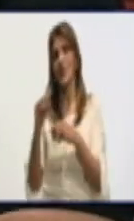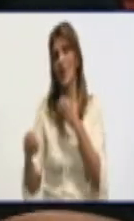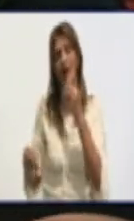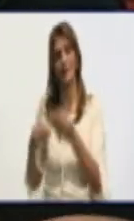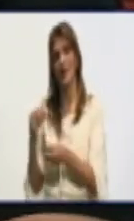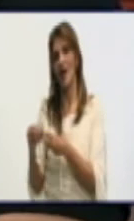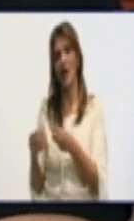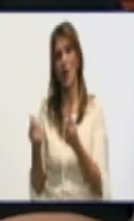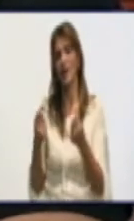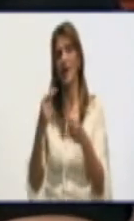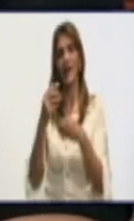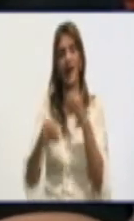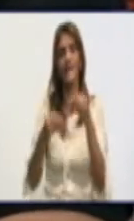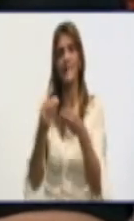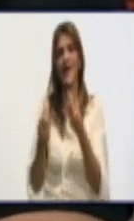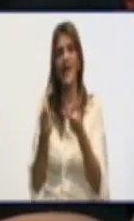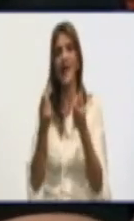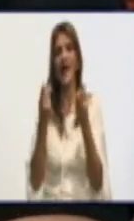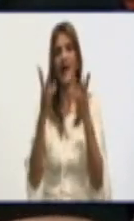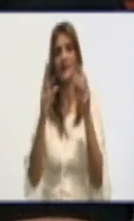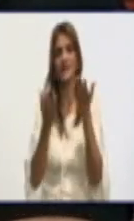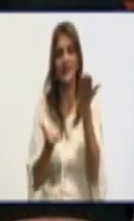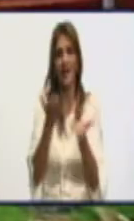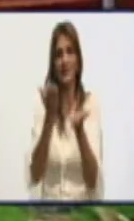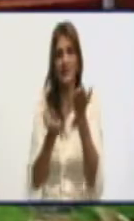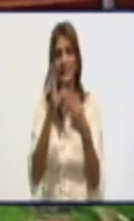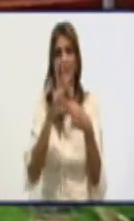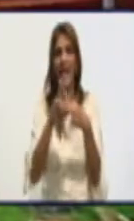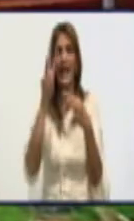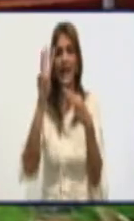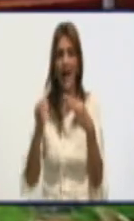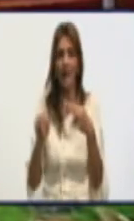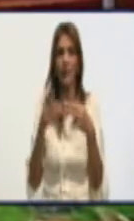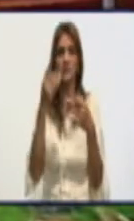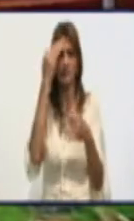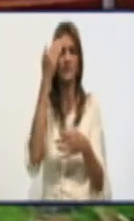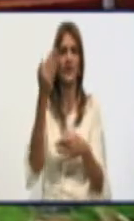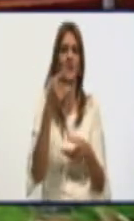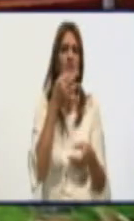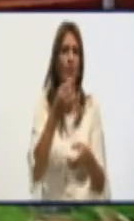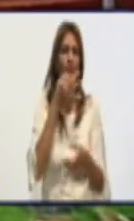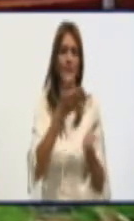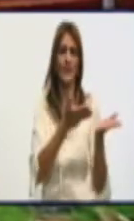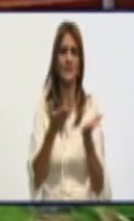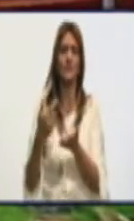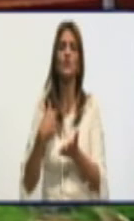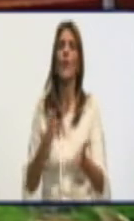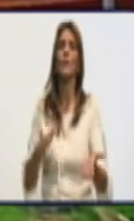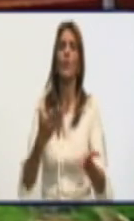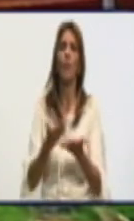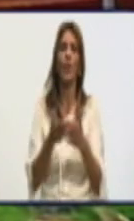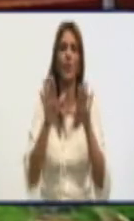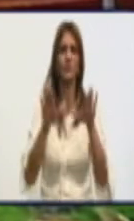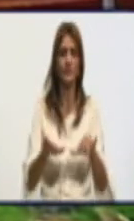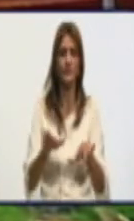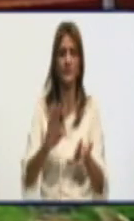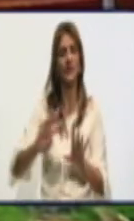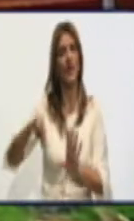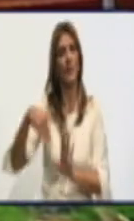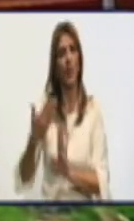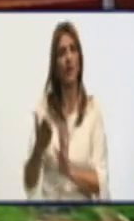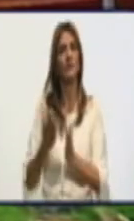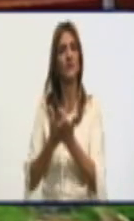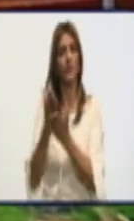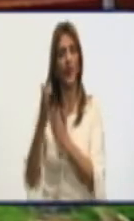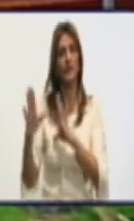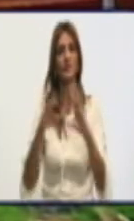pan según su valor gracias gracias Arnel yo les propongo hacer una pausa en la conversación y al regreso estar al diálogo con Jodinel